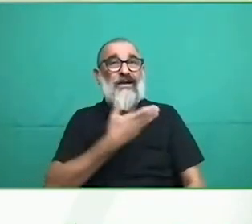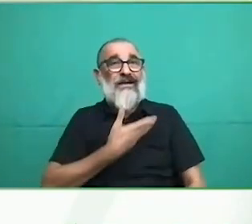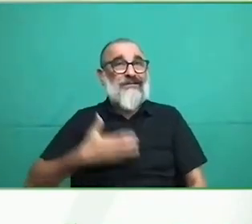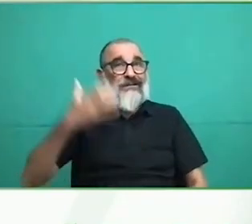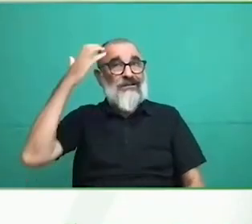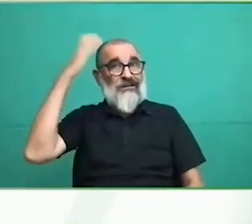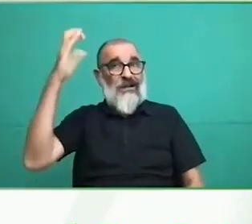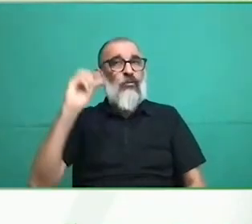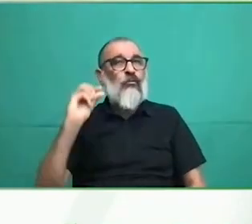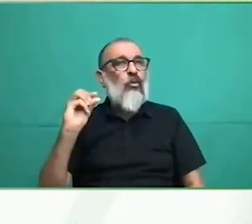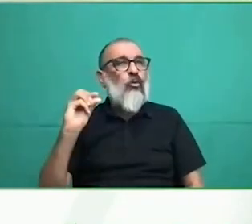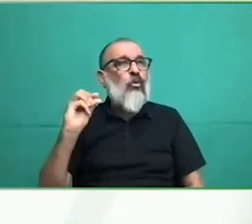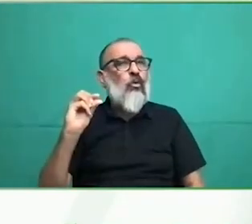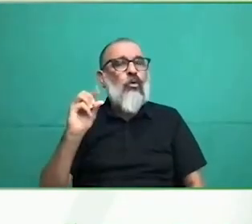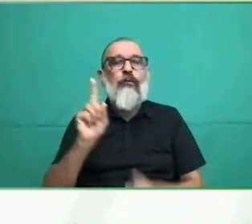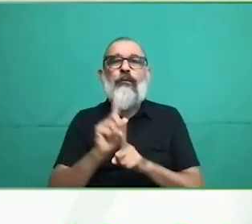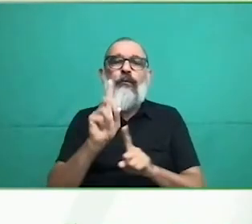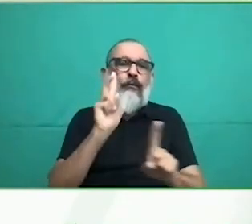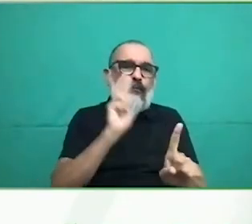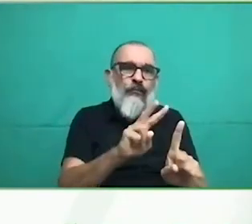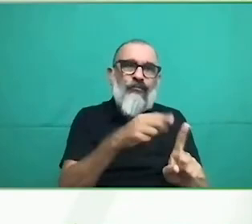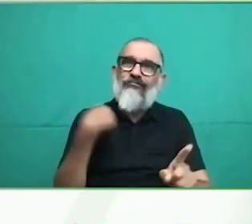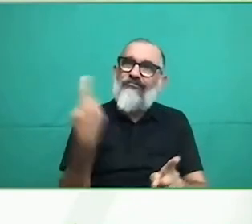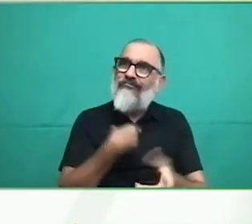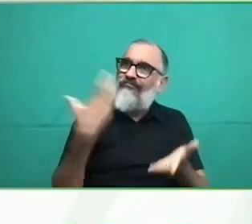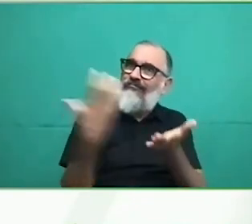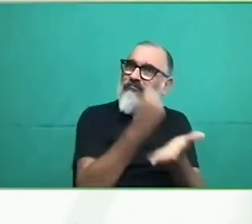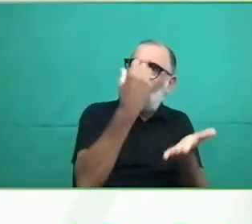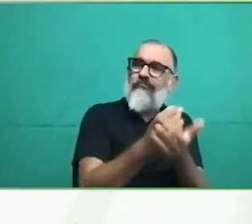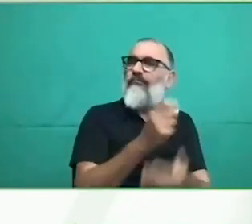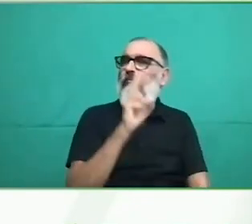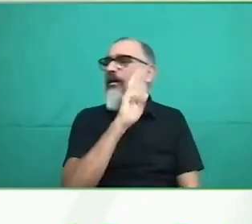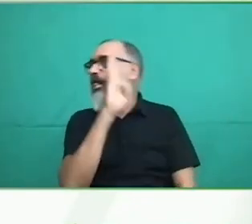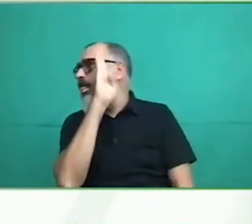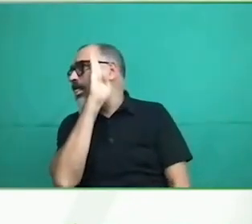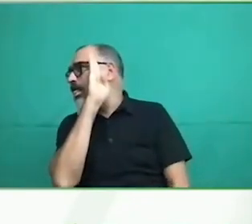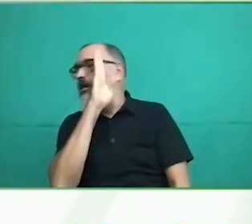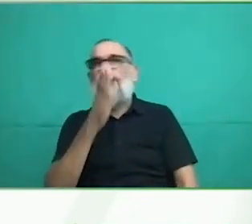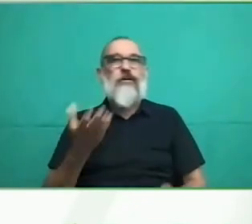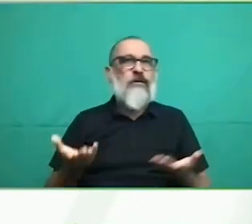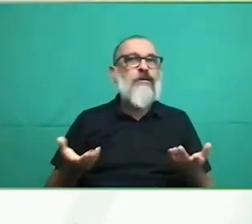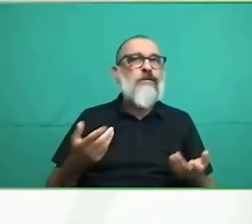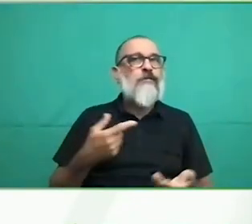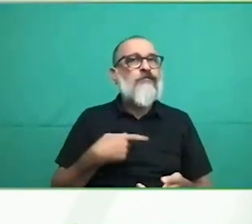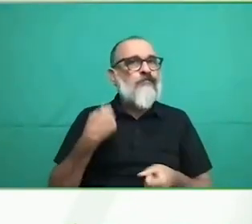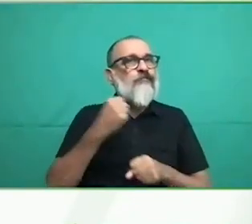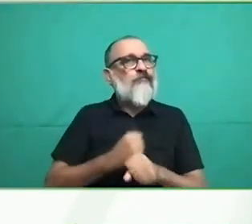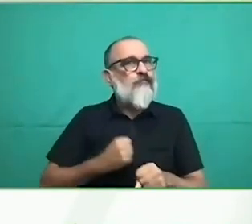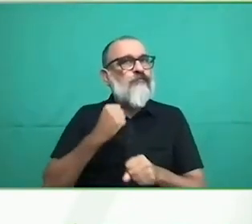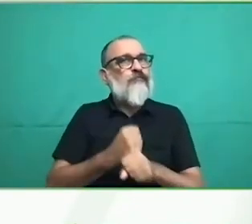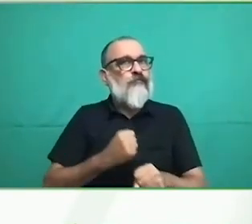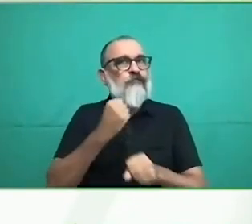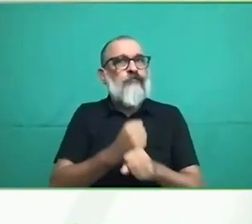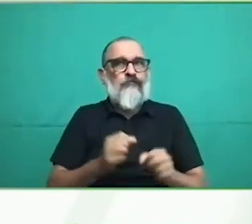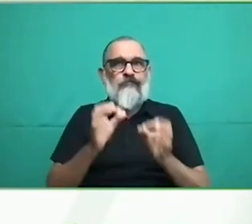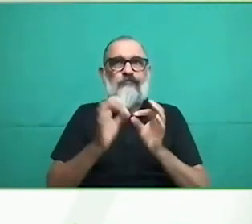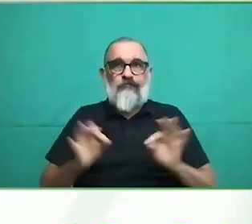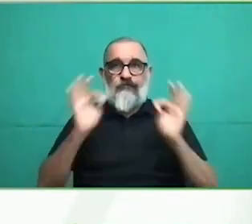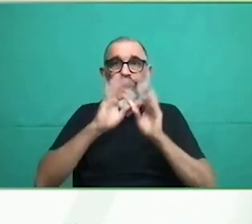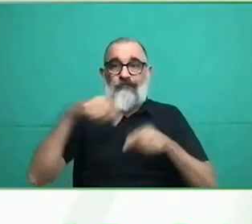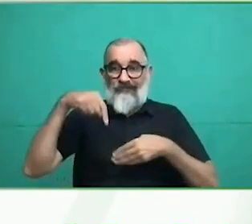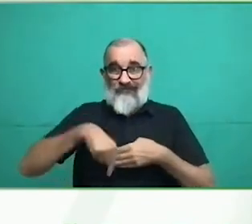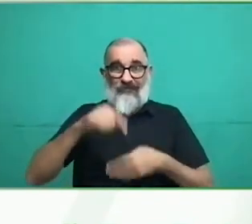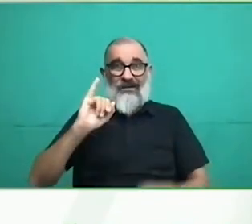experiencia ha ganado varios concursos a nivel nacional e internacional y estamos apostando